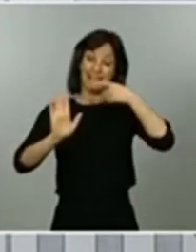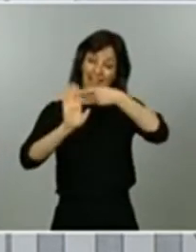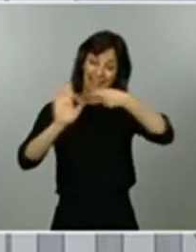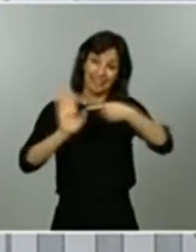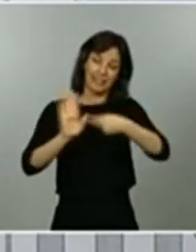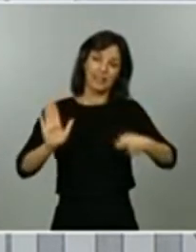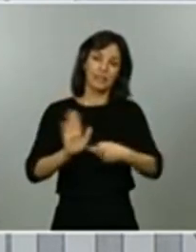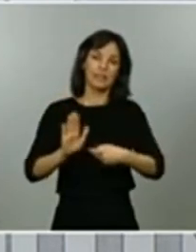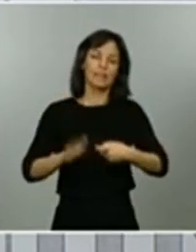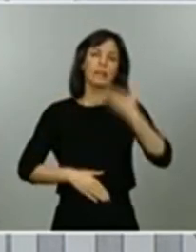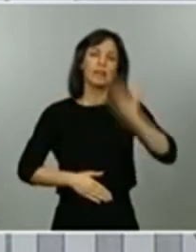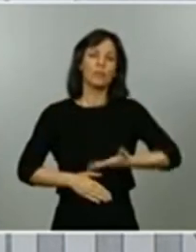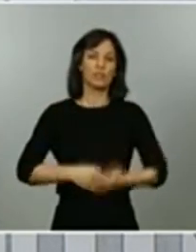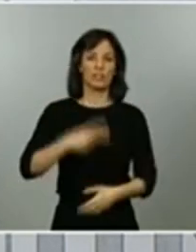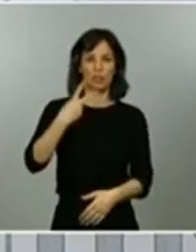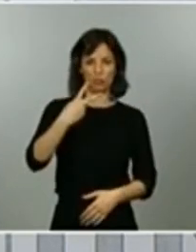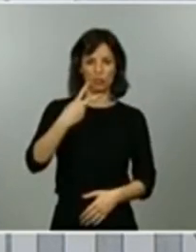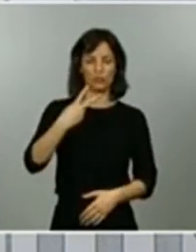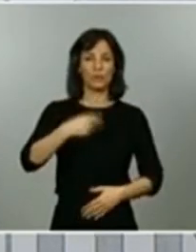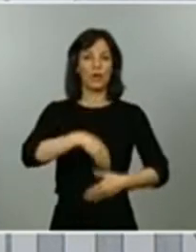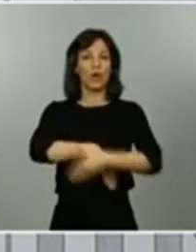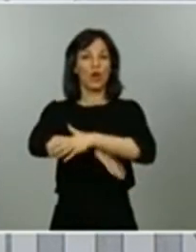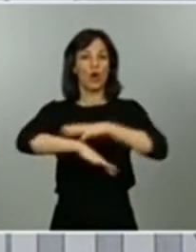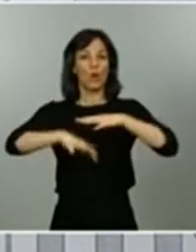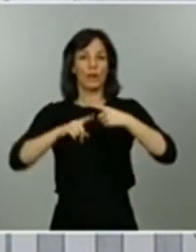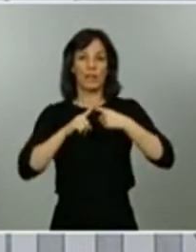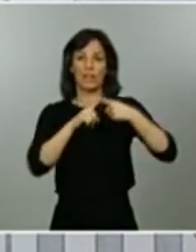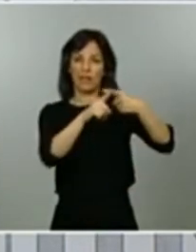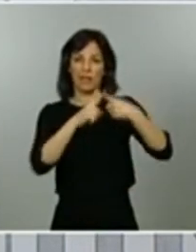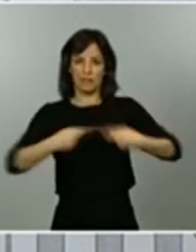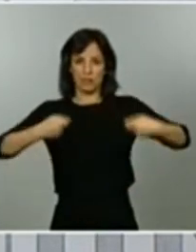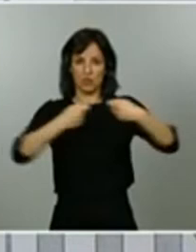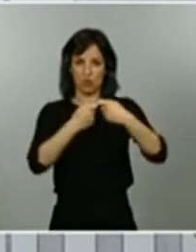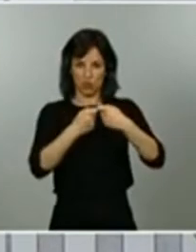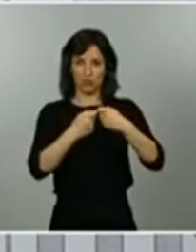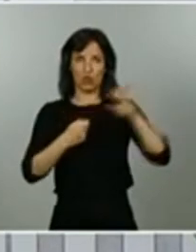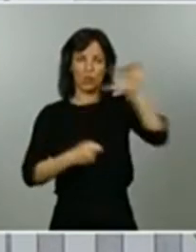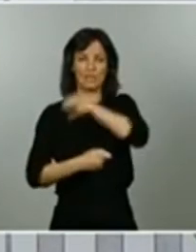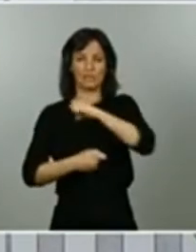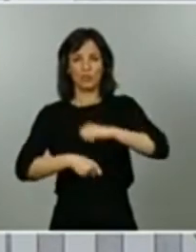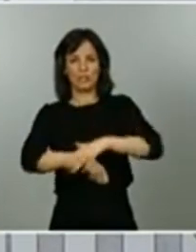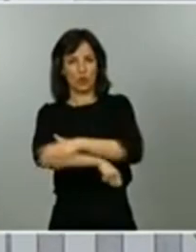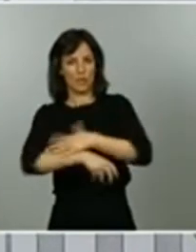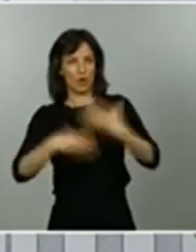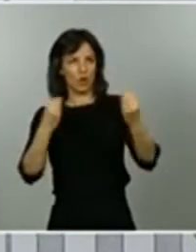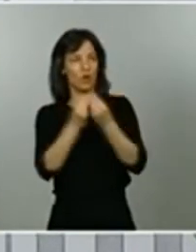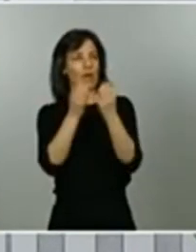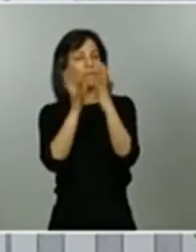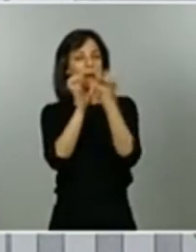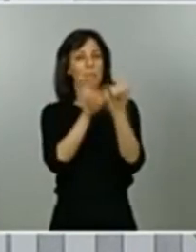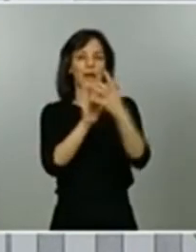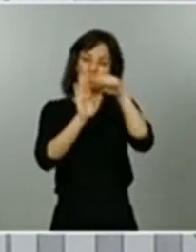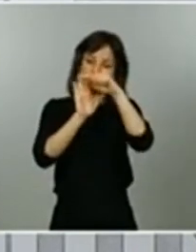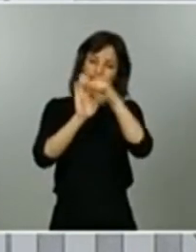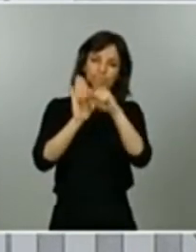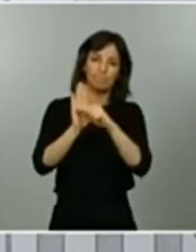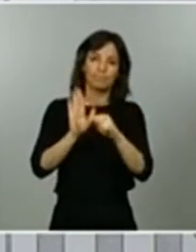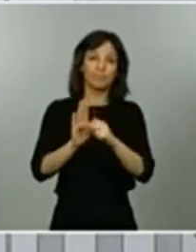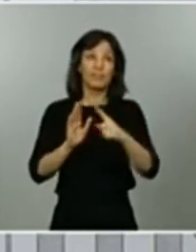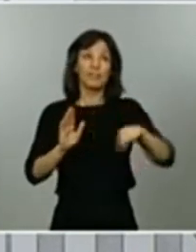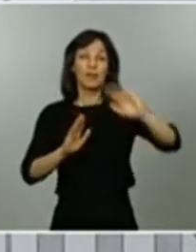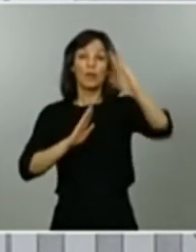cogobernanza, hemos acordado unos indicadores con las comunidades autónomas, nos han hecho llegar sus propuestas de desescalado